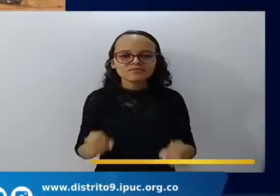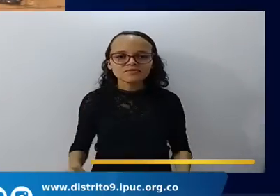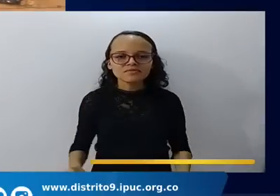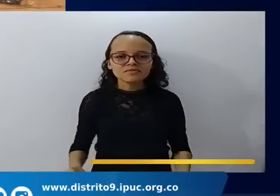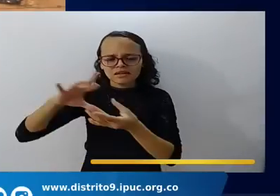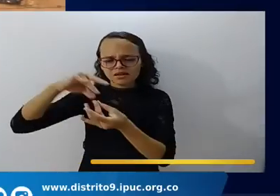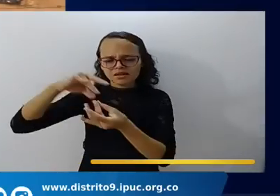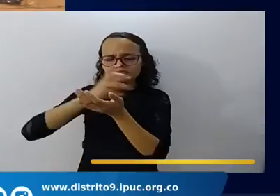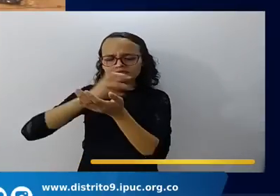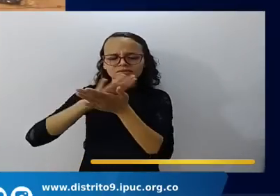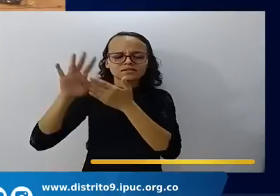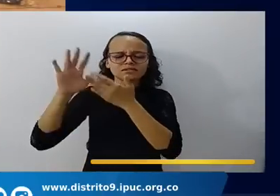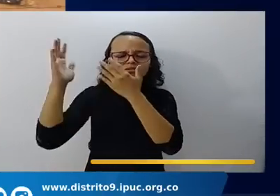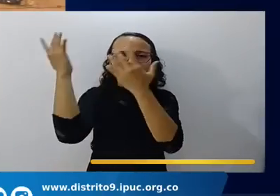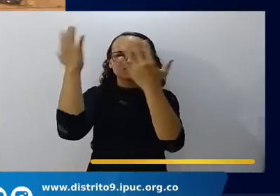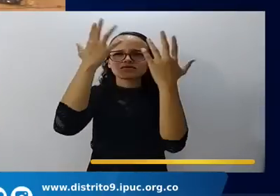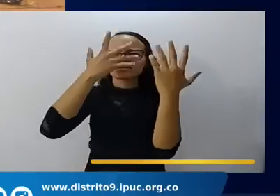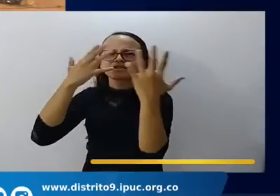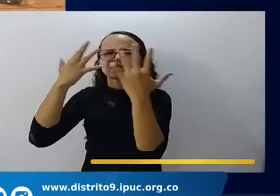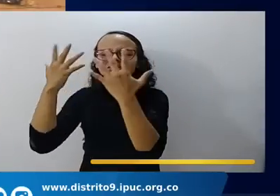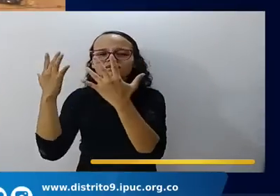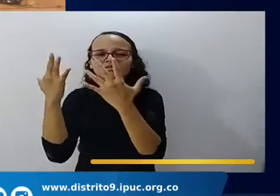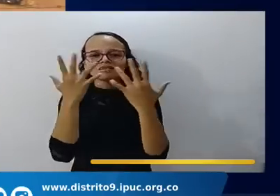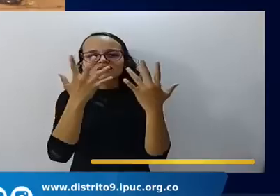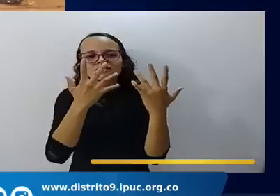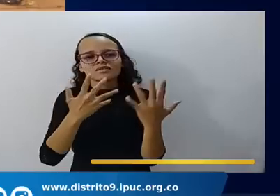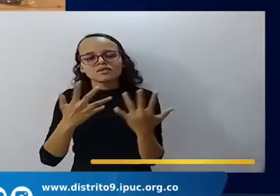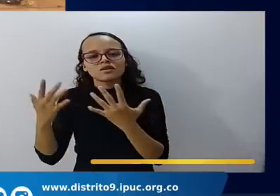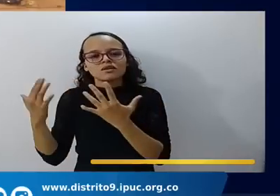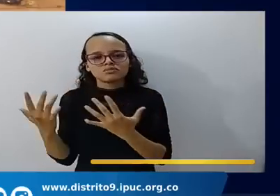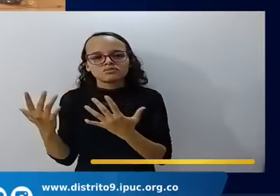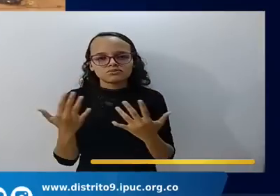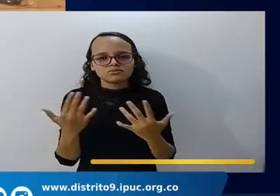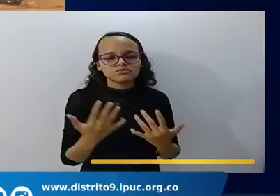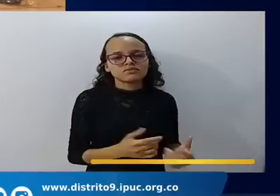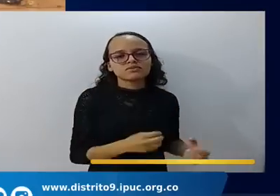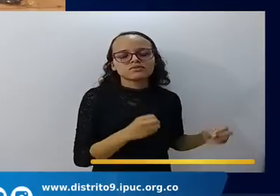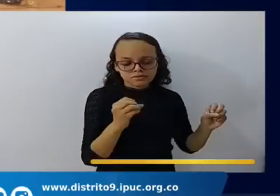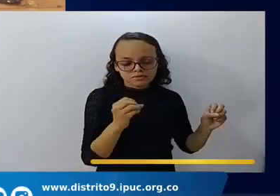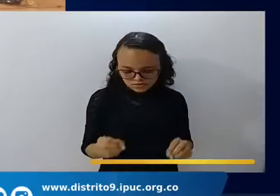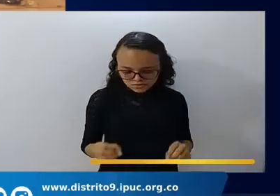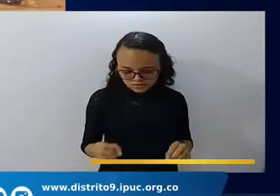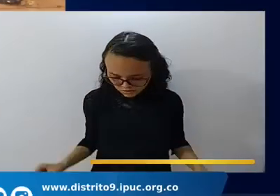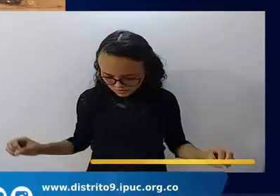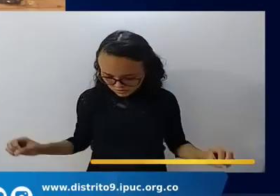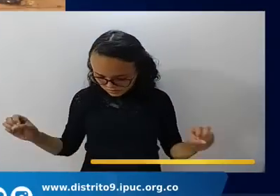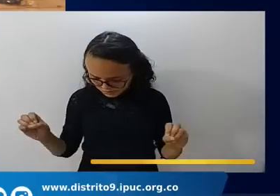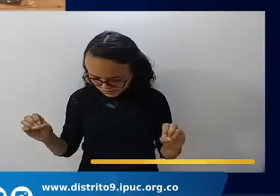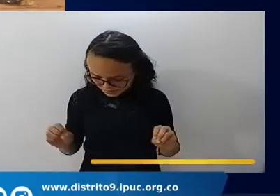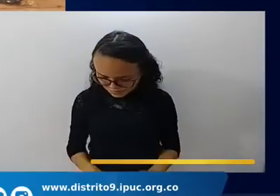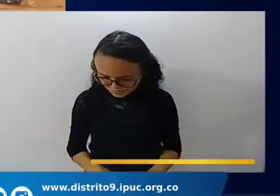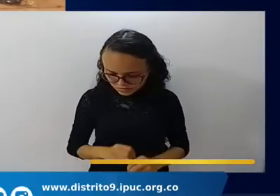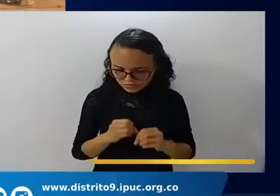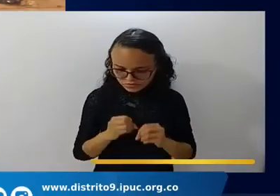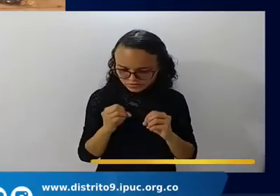De tu sangre Espíritu Yo te veo por la fe